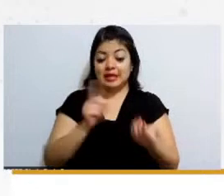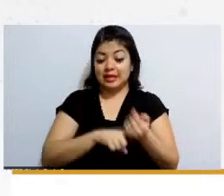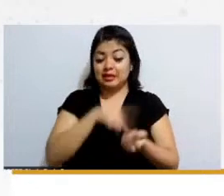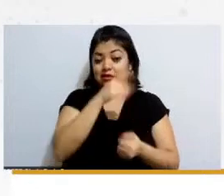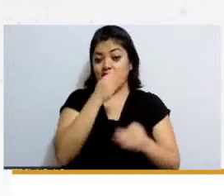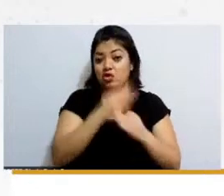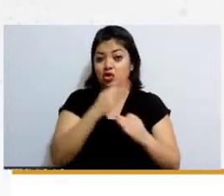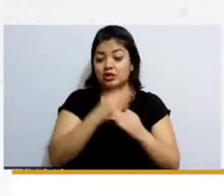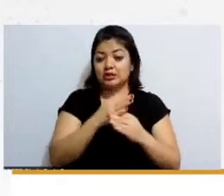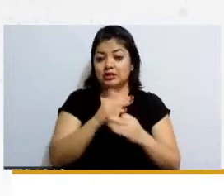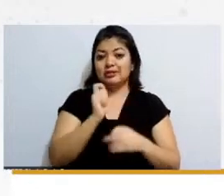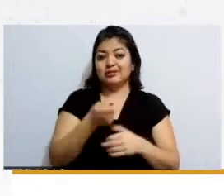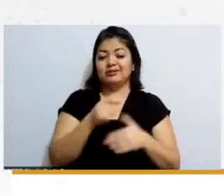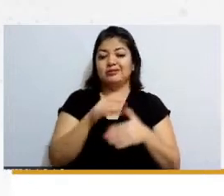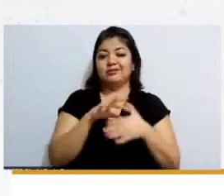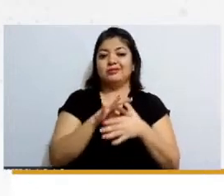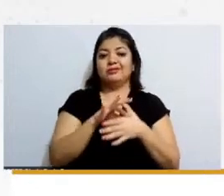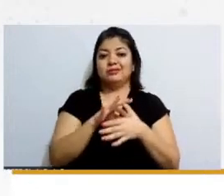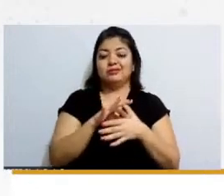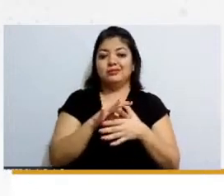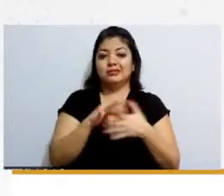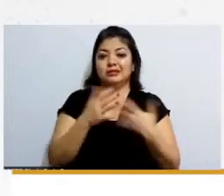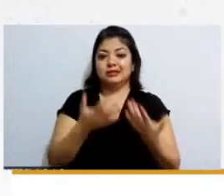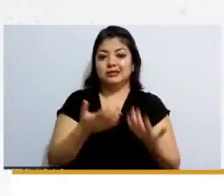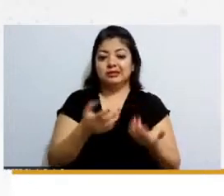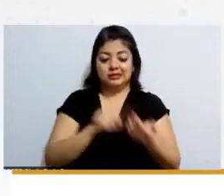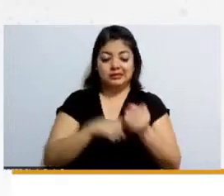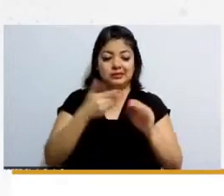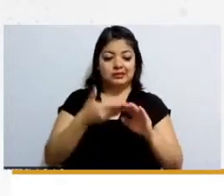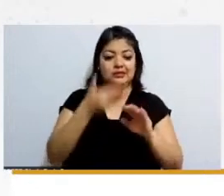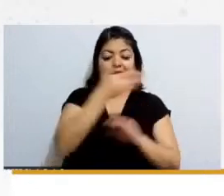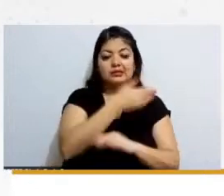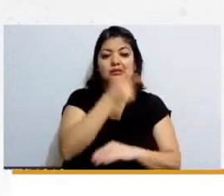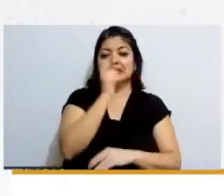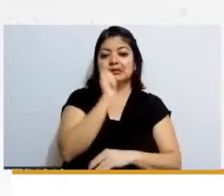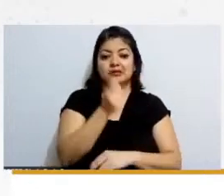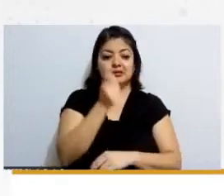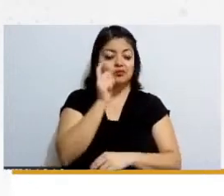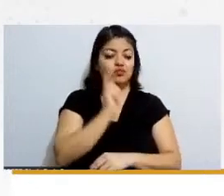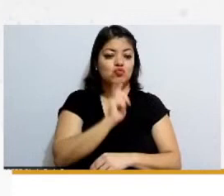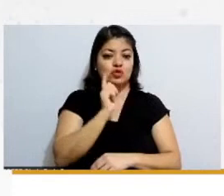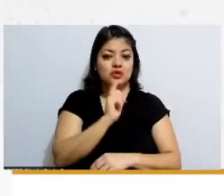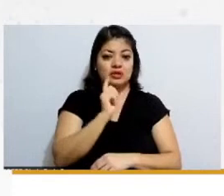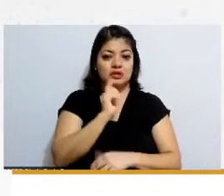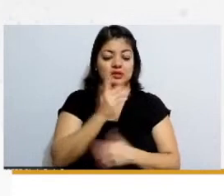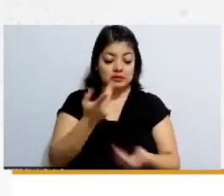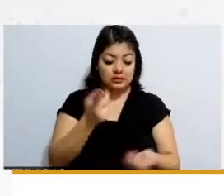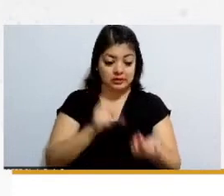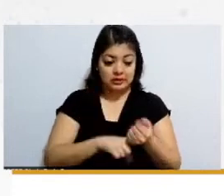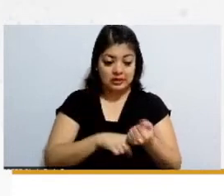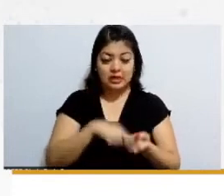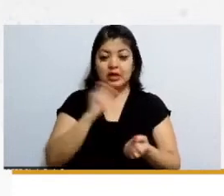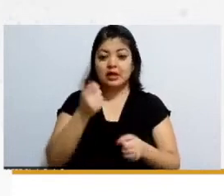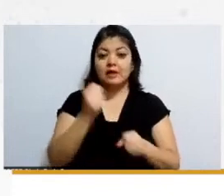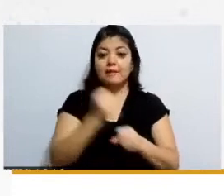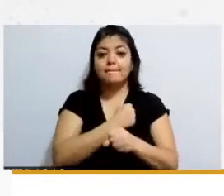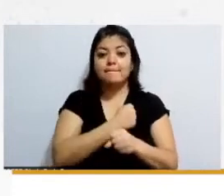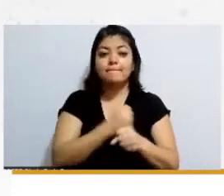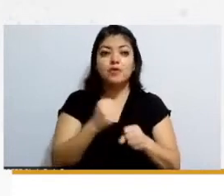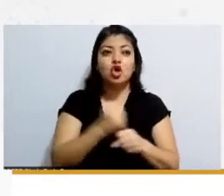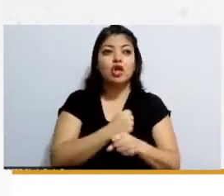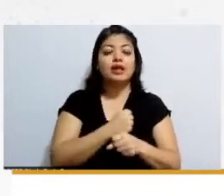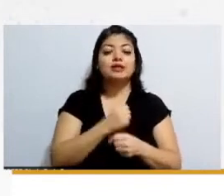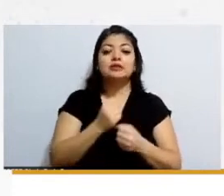que estaban viviendo con anterioridad las las mujeres no que solamente la violencia por